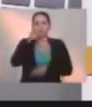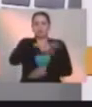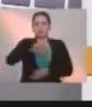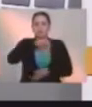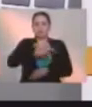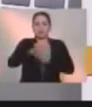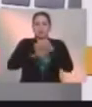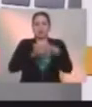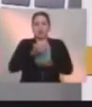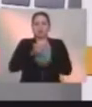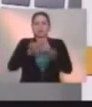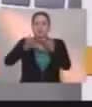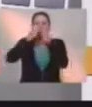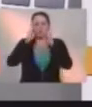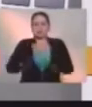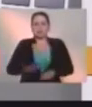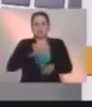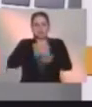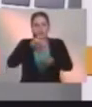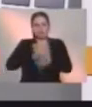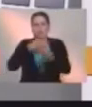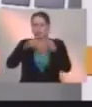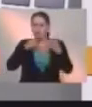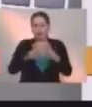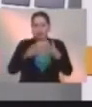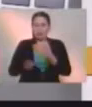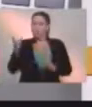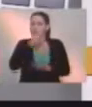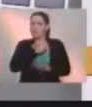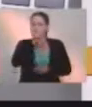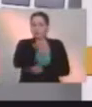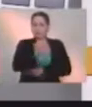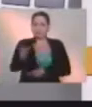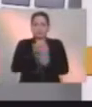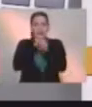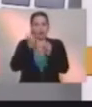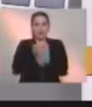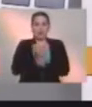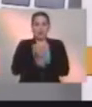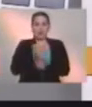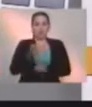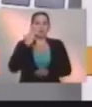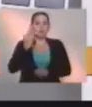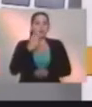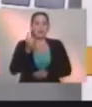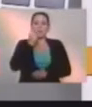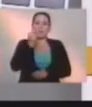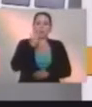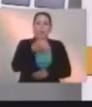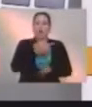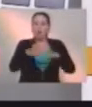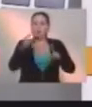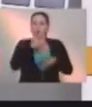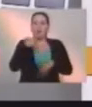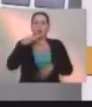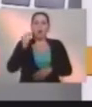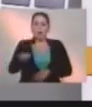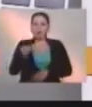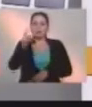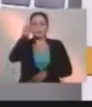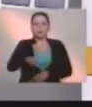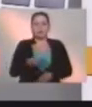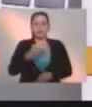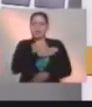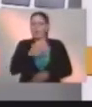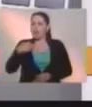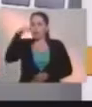los gremios, los estudiantes, los trabajadores, los desempleados, las amas de casa, los jóvenes, todos los que de una u otra forma queremos